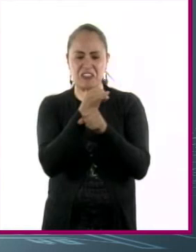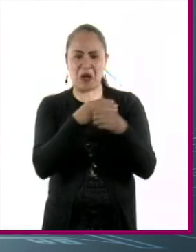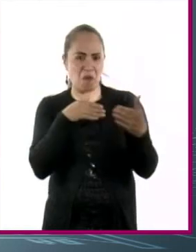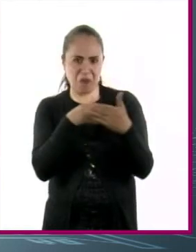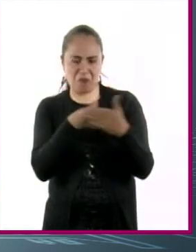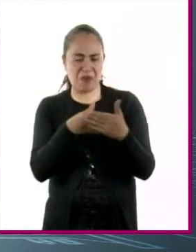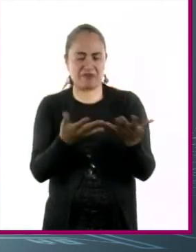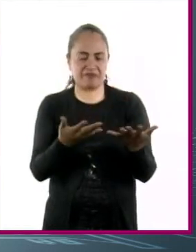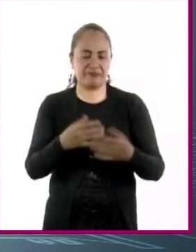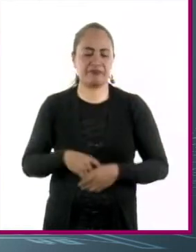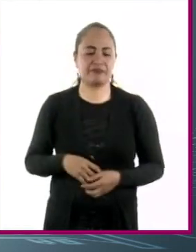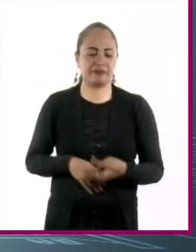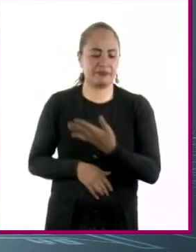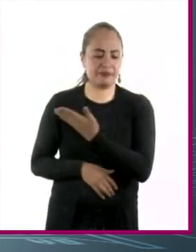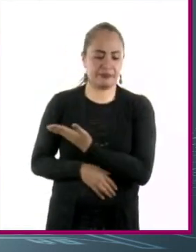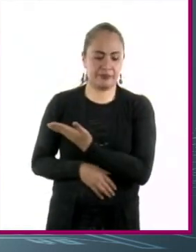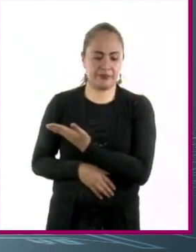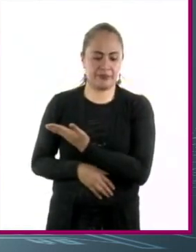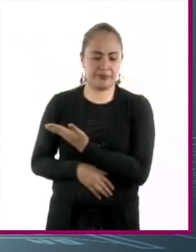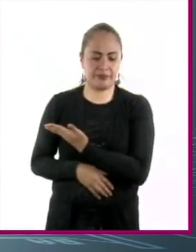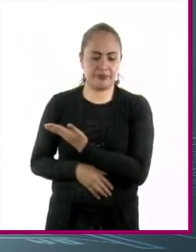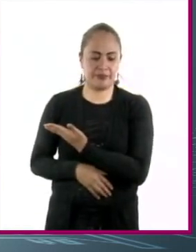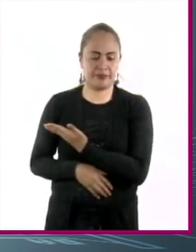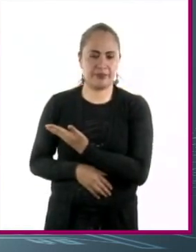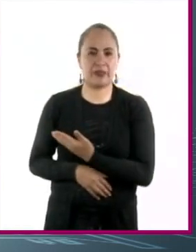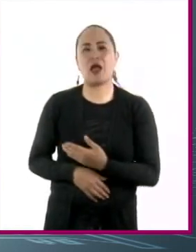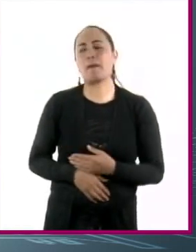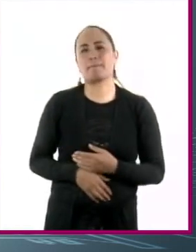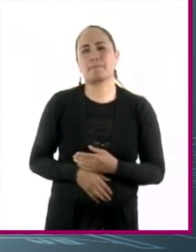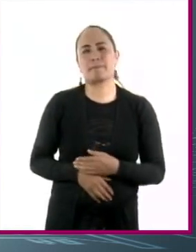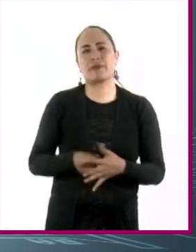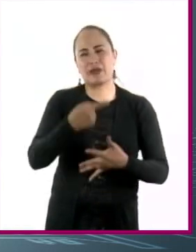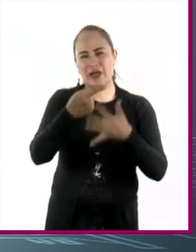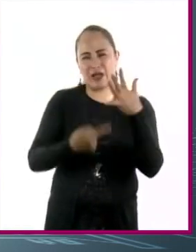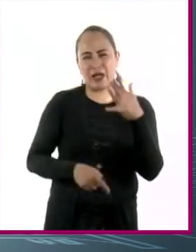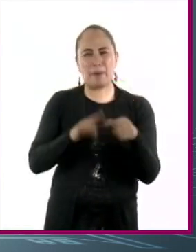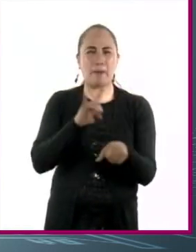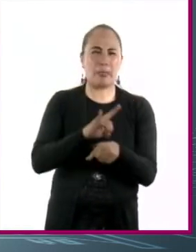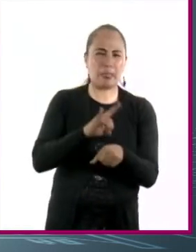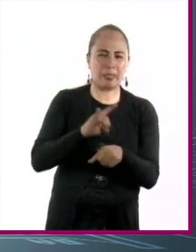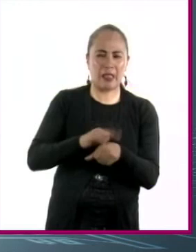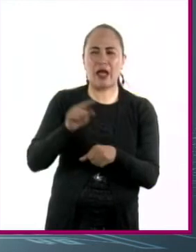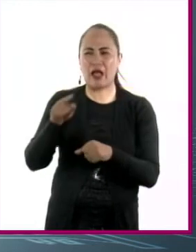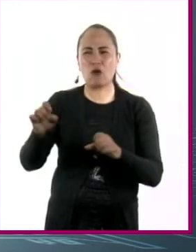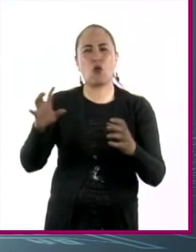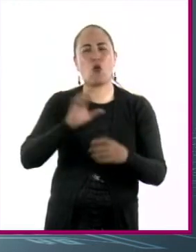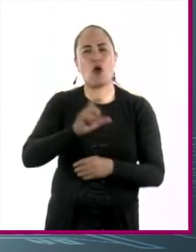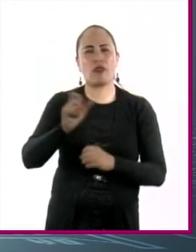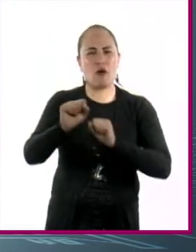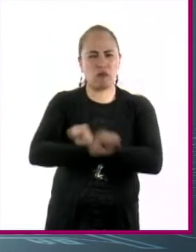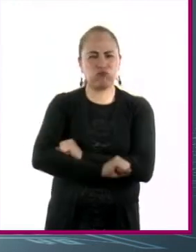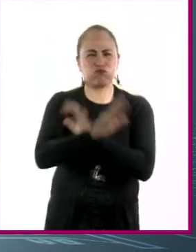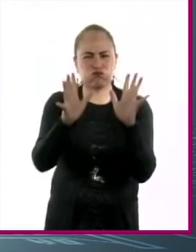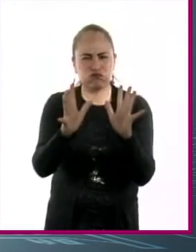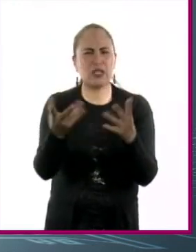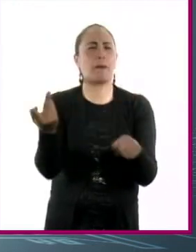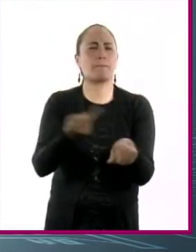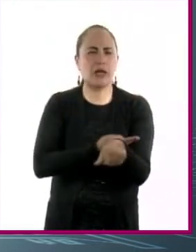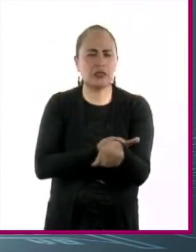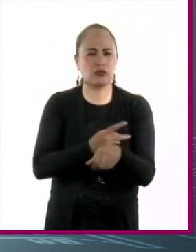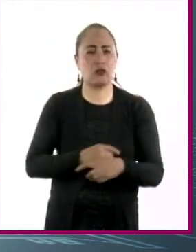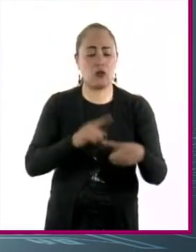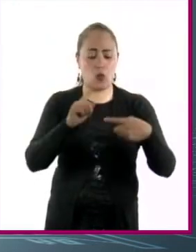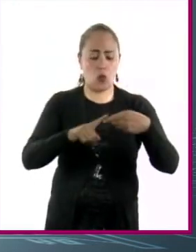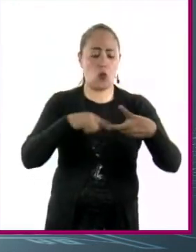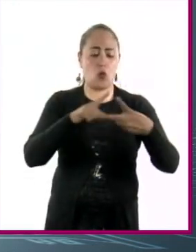Y la tercera se llama Chernobyl, que trata de hacer una recreación de lo que sucedió cuando explotó un reactor nuclear en esta ciudad. En estos tres